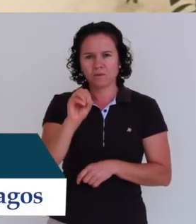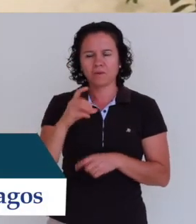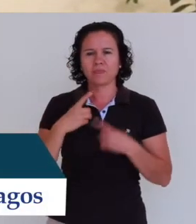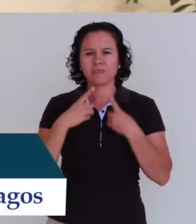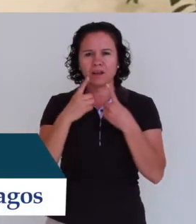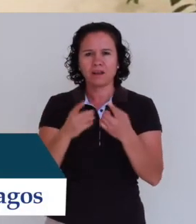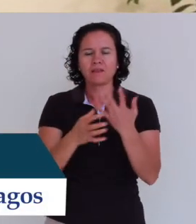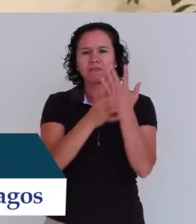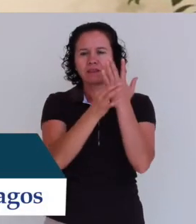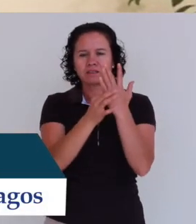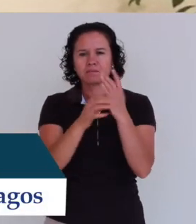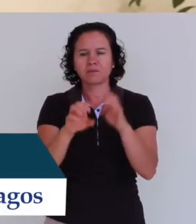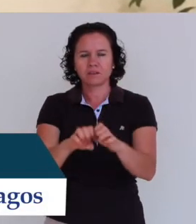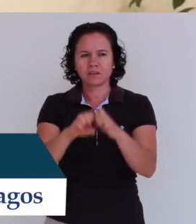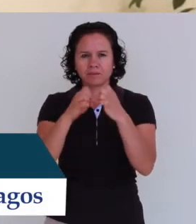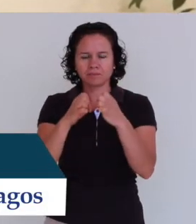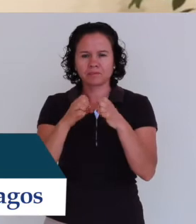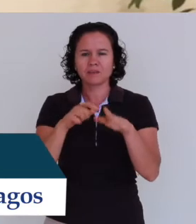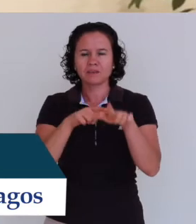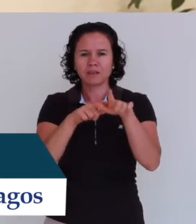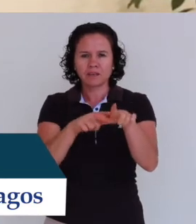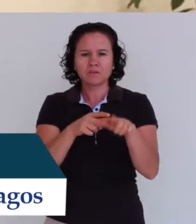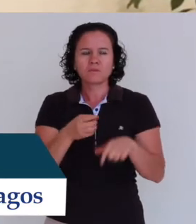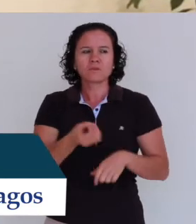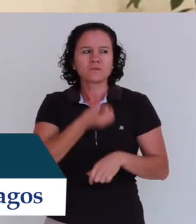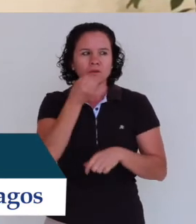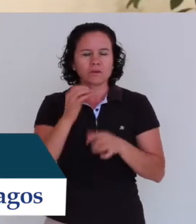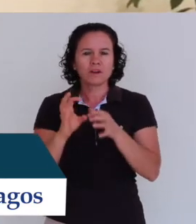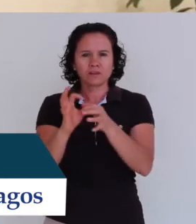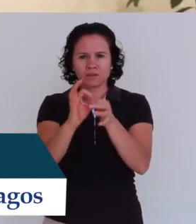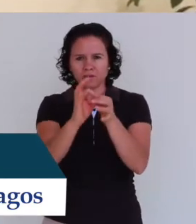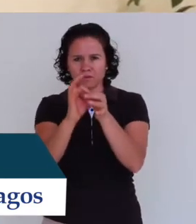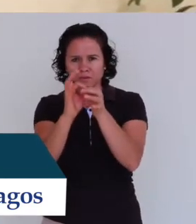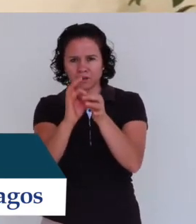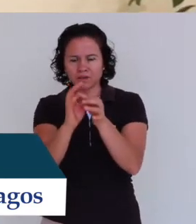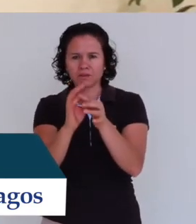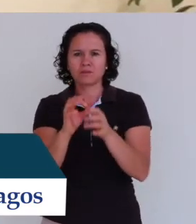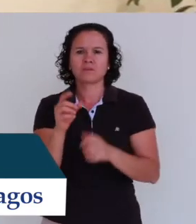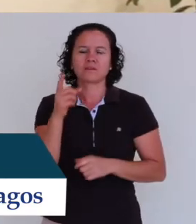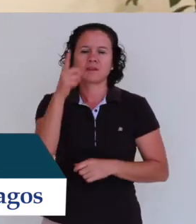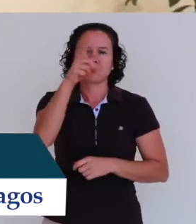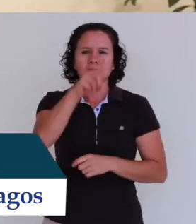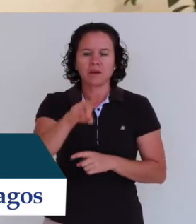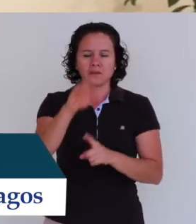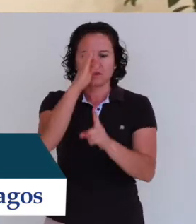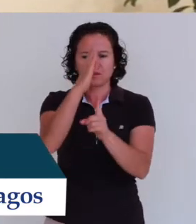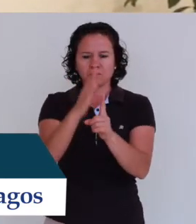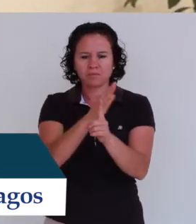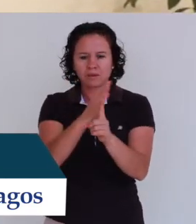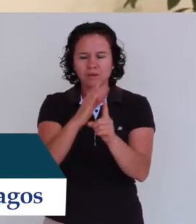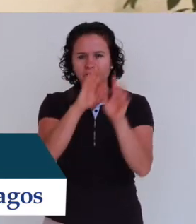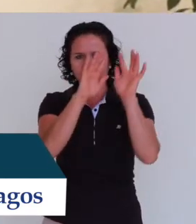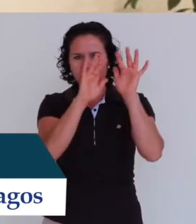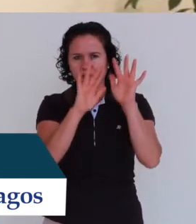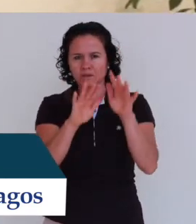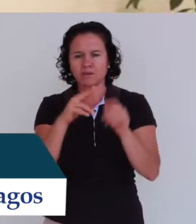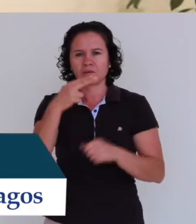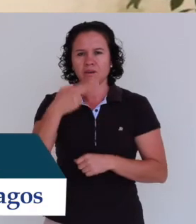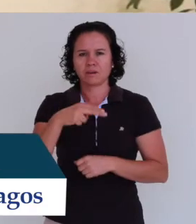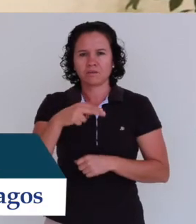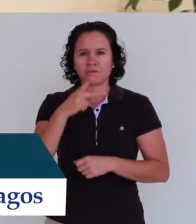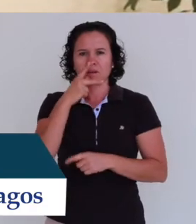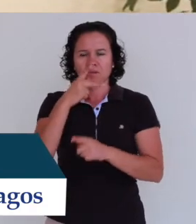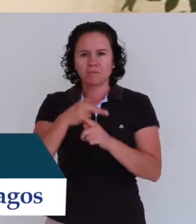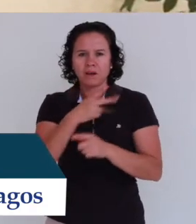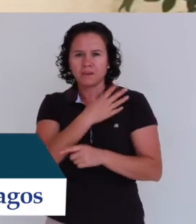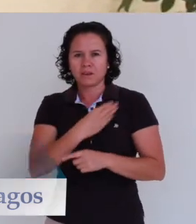santidad, unidos en oración, respondiéndole a Dios con mi iglesia. Les envío mi bendición, en el nombre del Padre, del Hijo